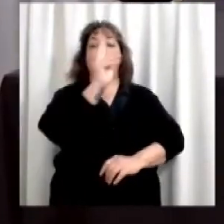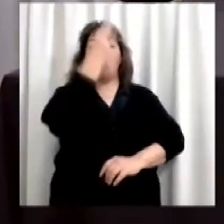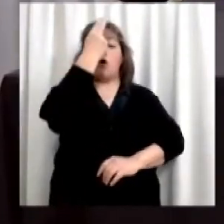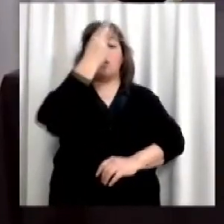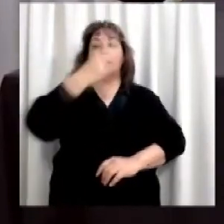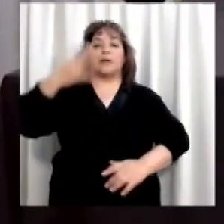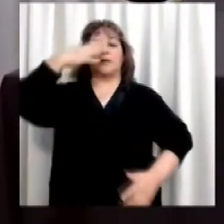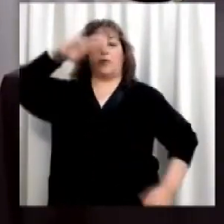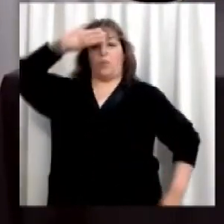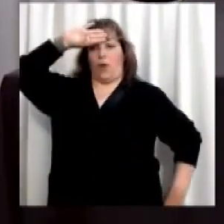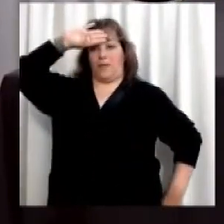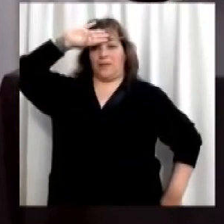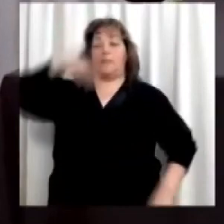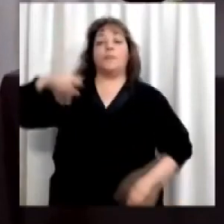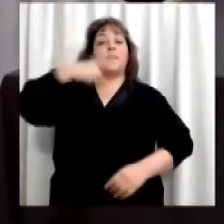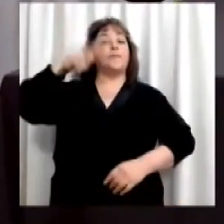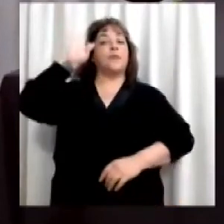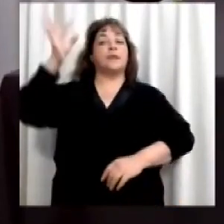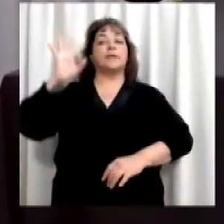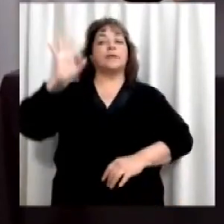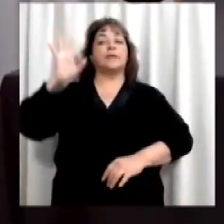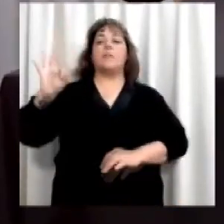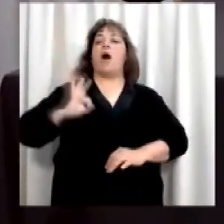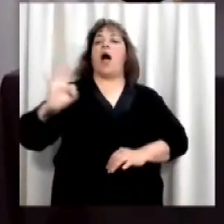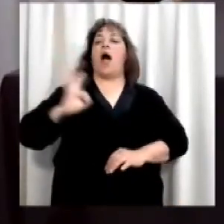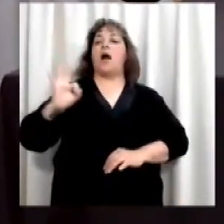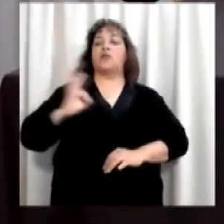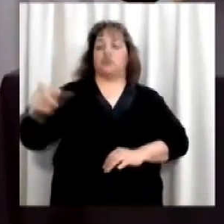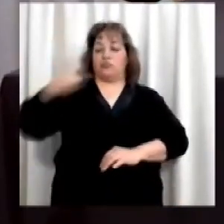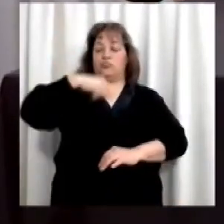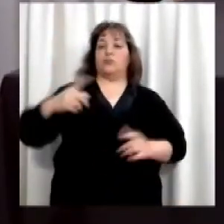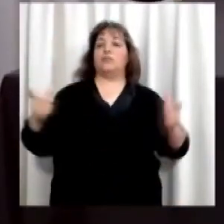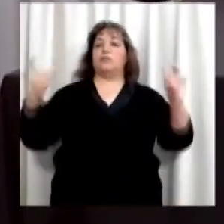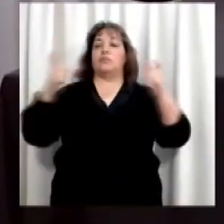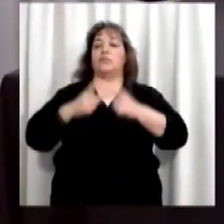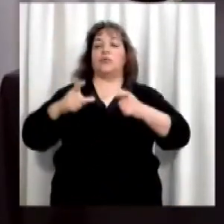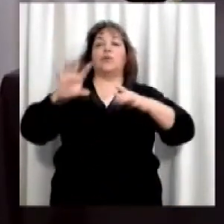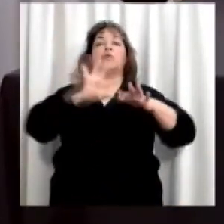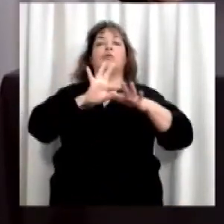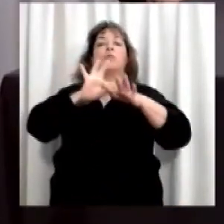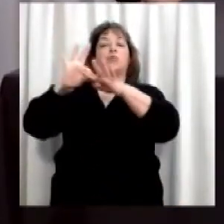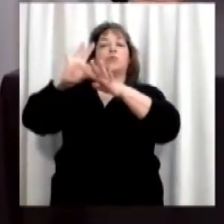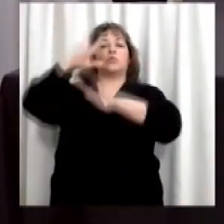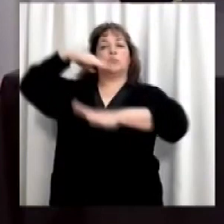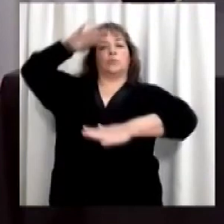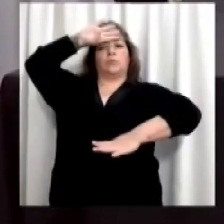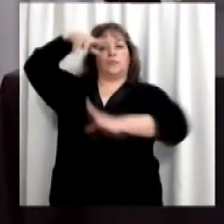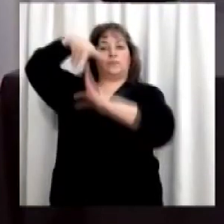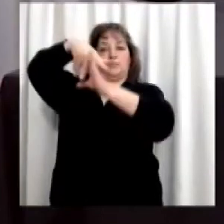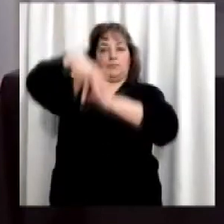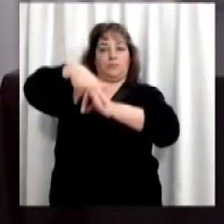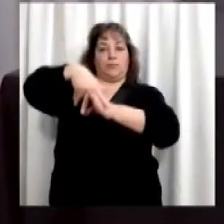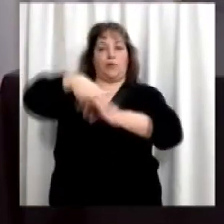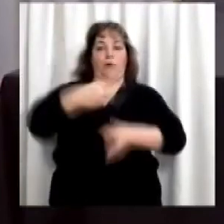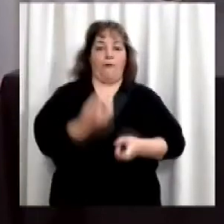Güemes. Como bien sabemos, todos los años nos reunimos en el Monumento al General con los